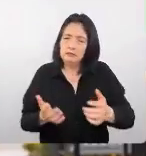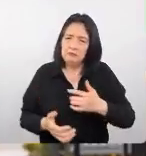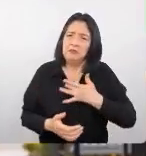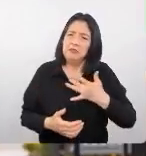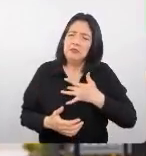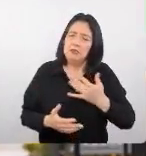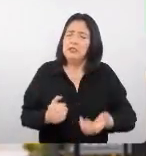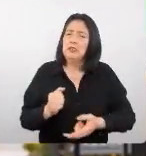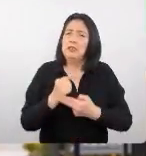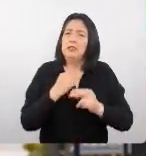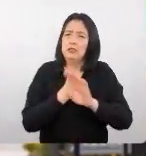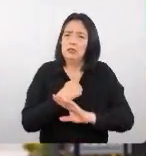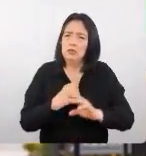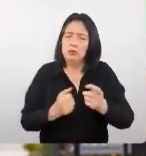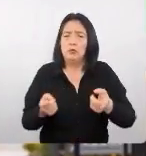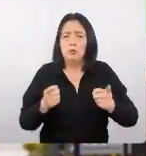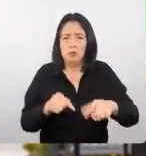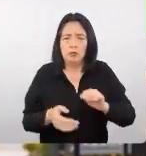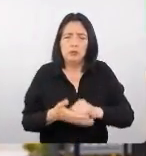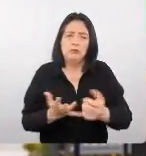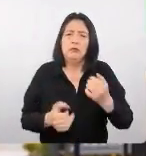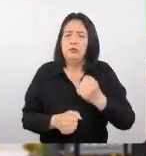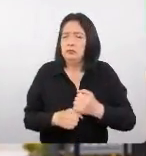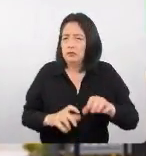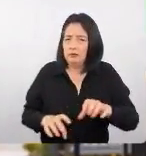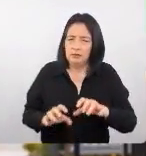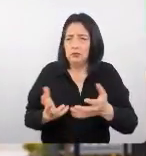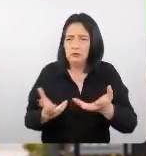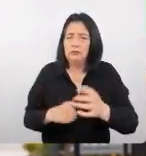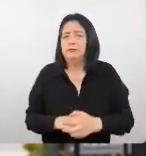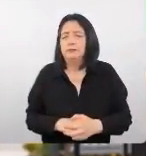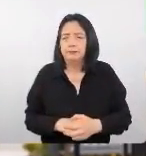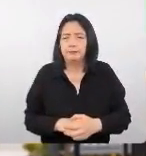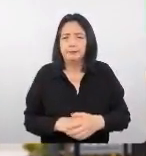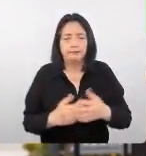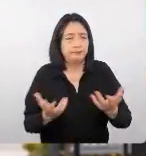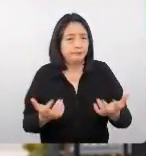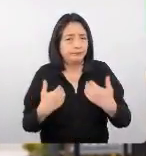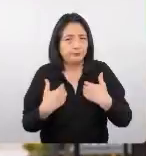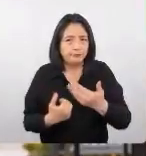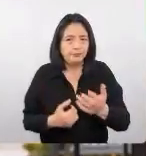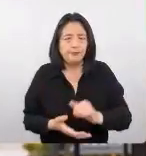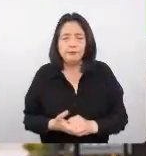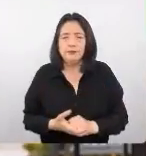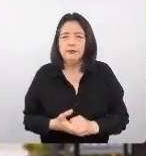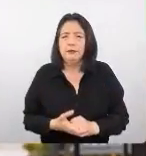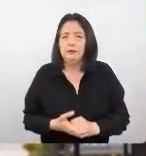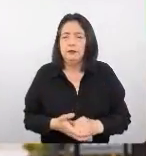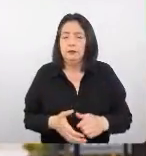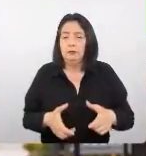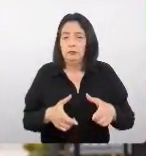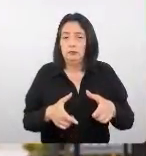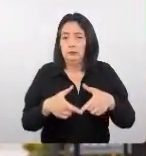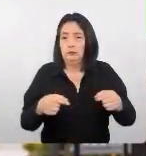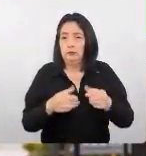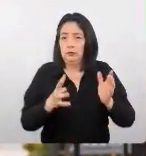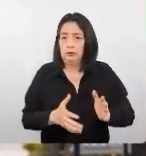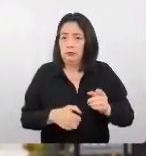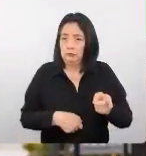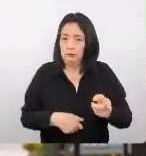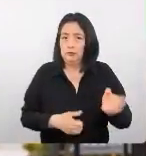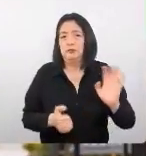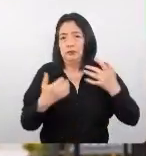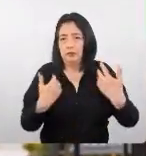más seguro al momento de hacer sus actividades entonces tenemos un japonés que está mucho más